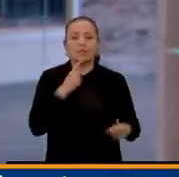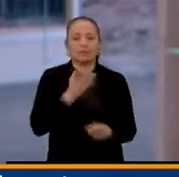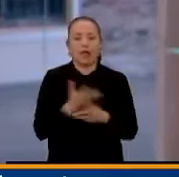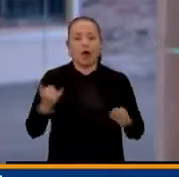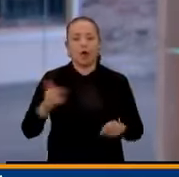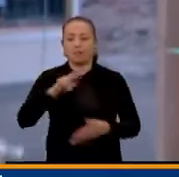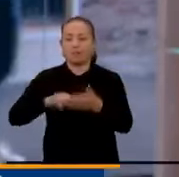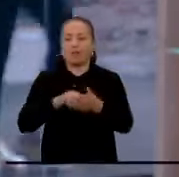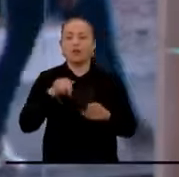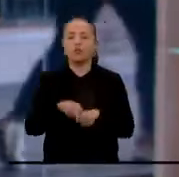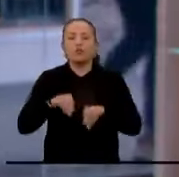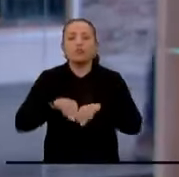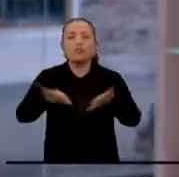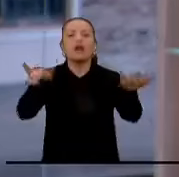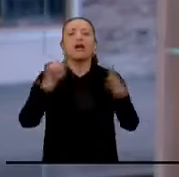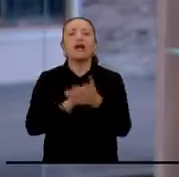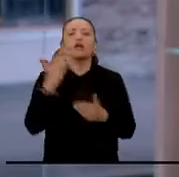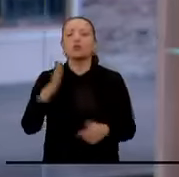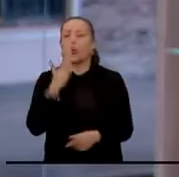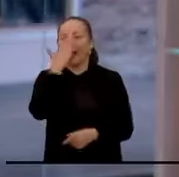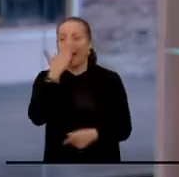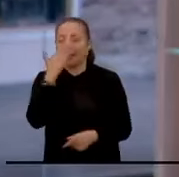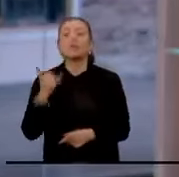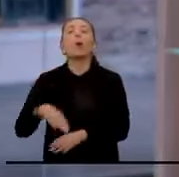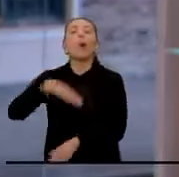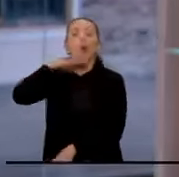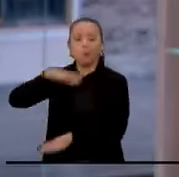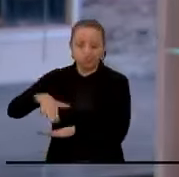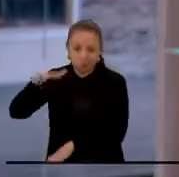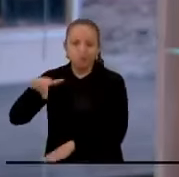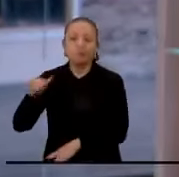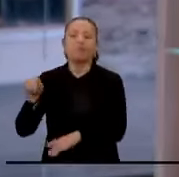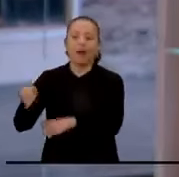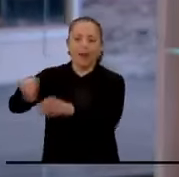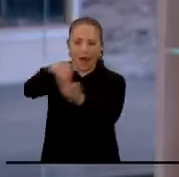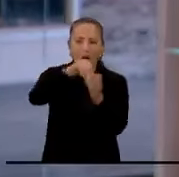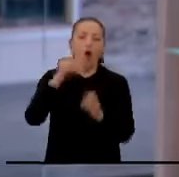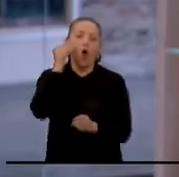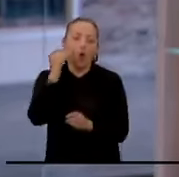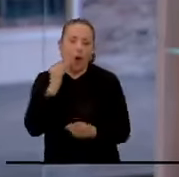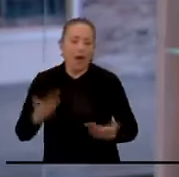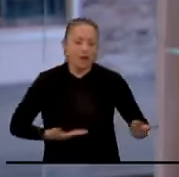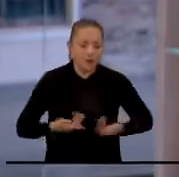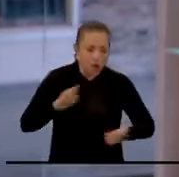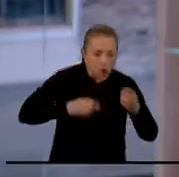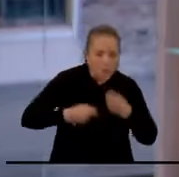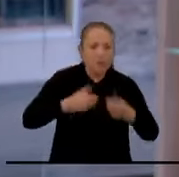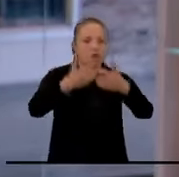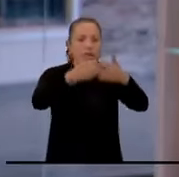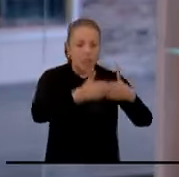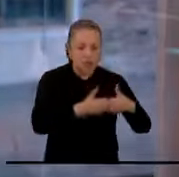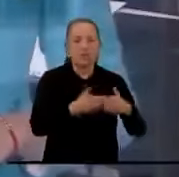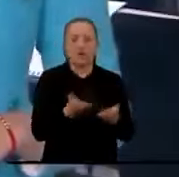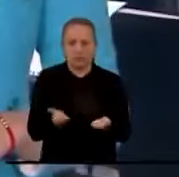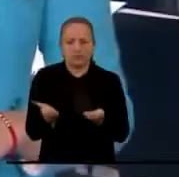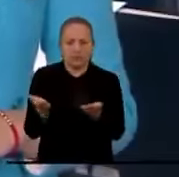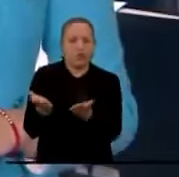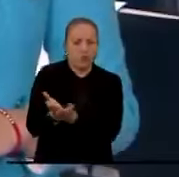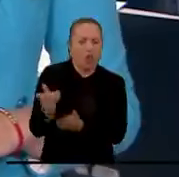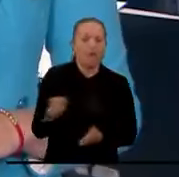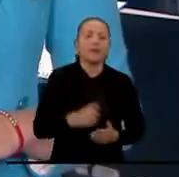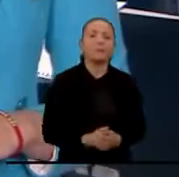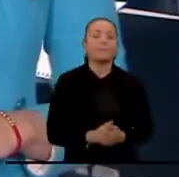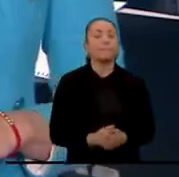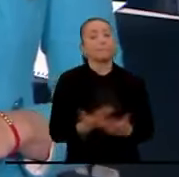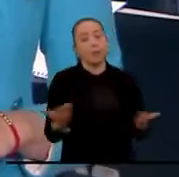eléctrica, que el país cuenta con su ministro de gas natural también para los hogares, los comercios y las industrias sin excepción. Pues